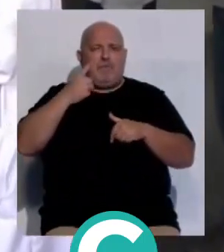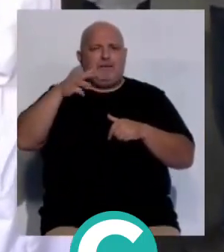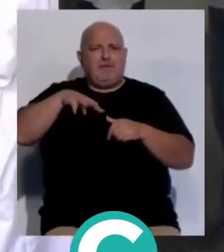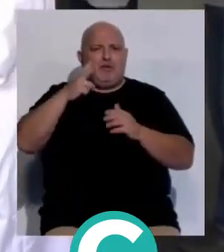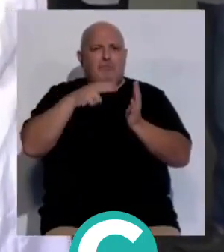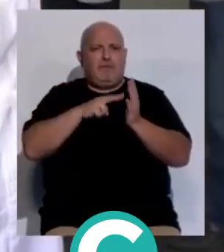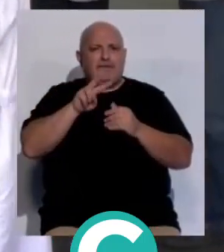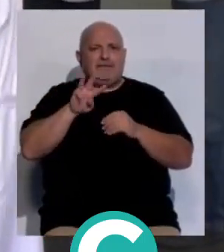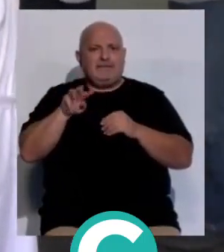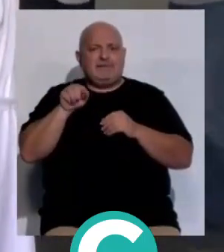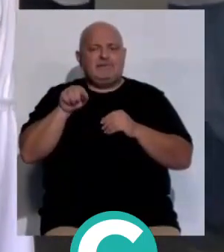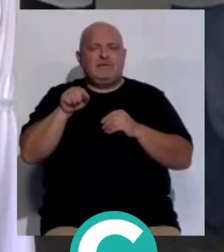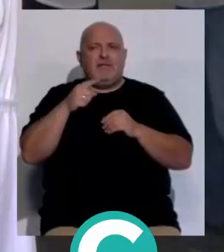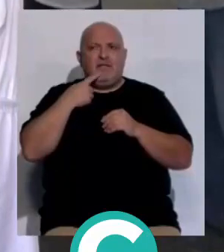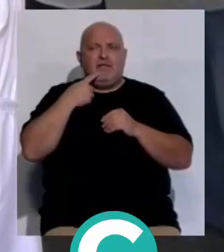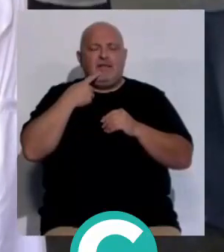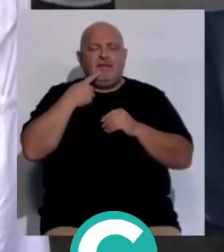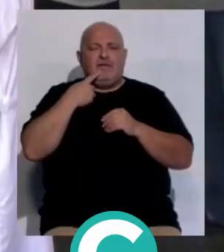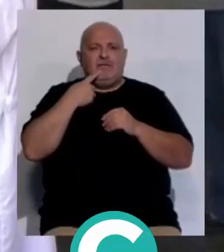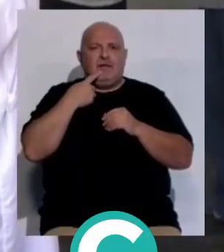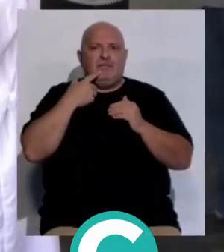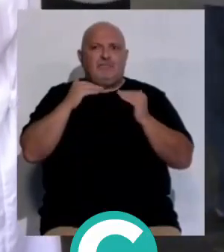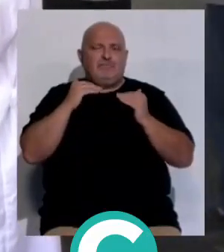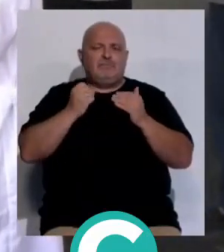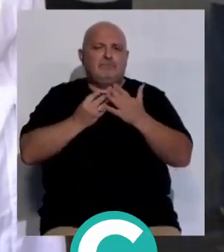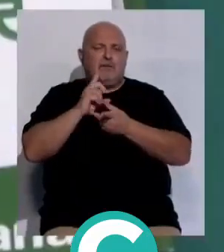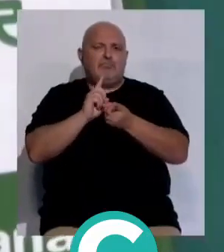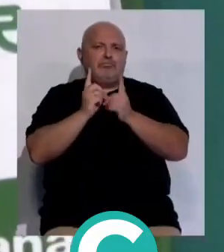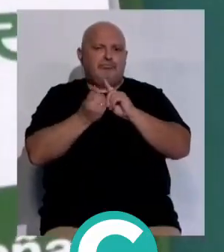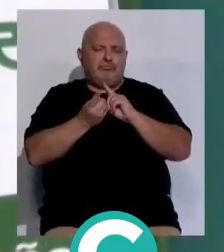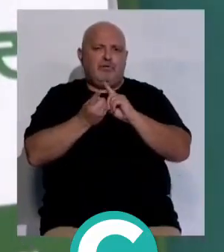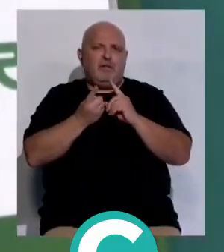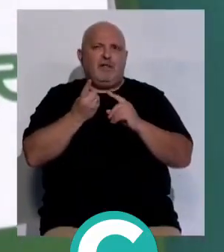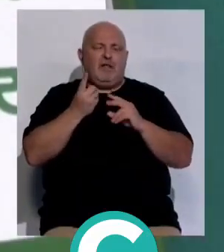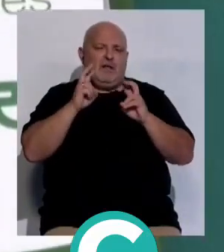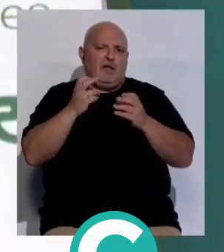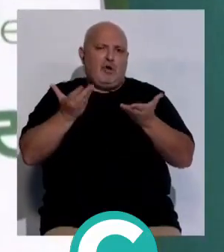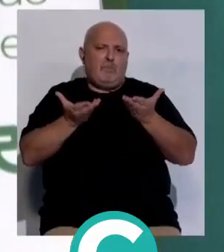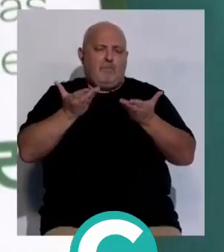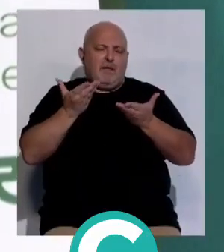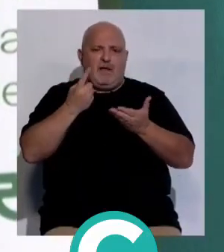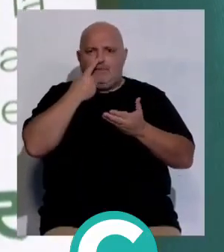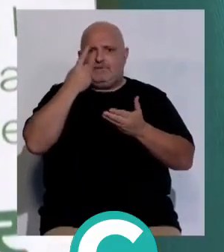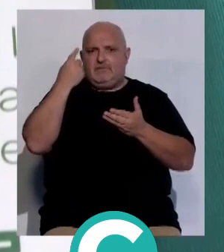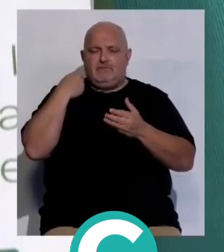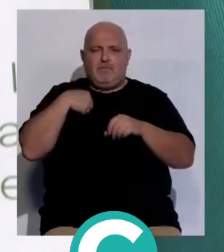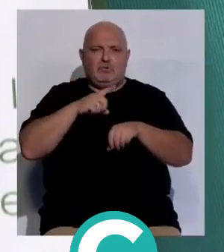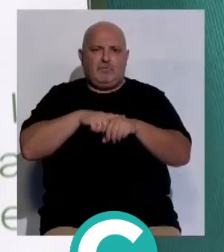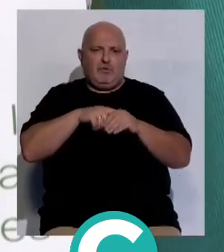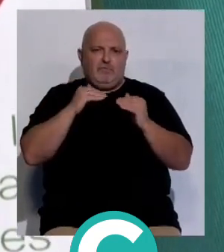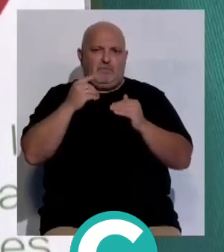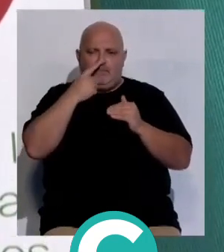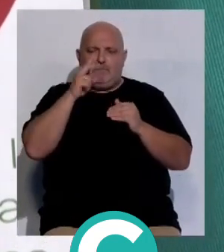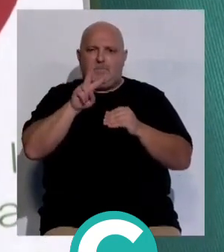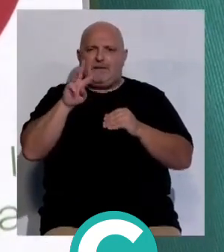trimestre de 2023 indican que se ha producido un incremento en las donaciones con respecto al año anterior al mismo periodo del año